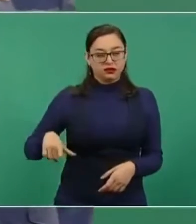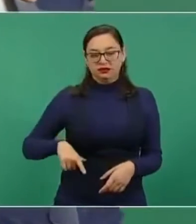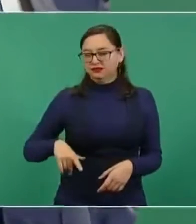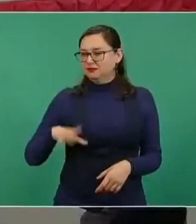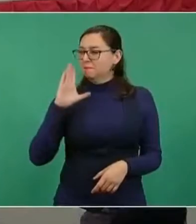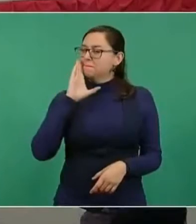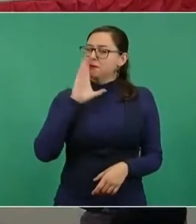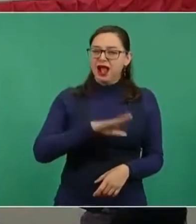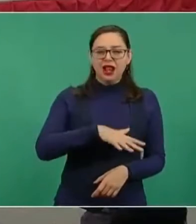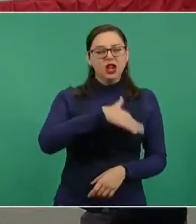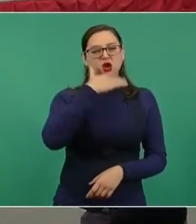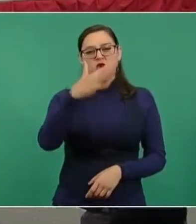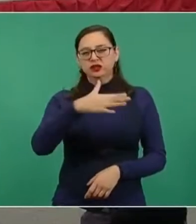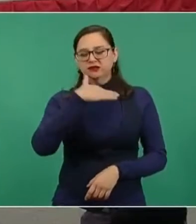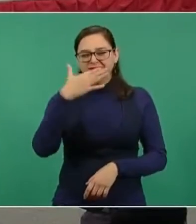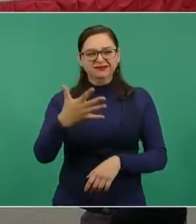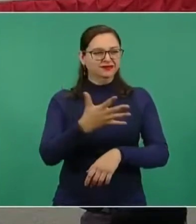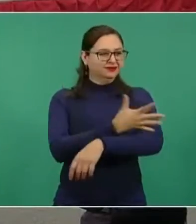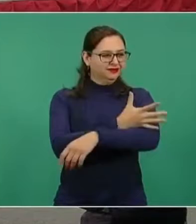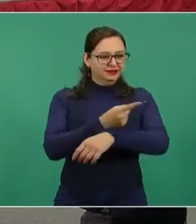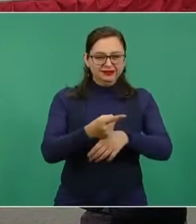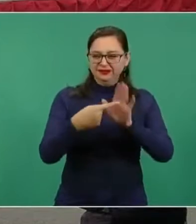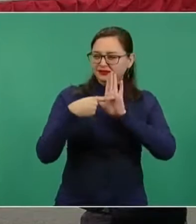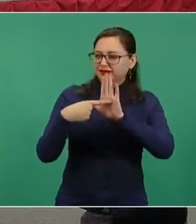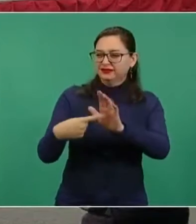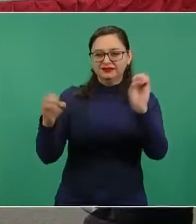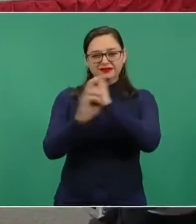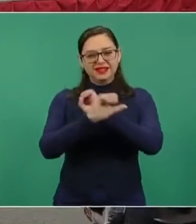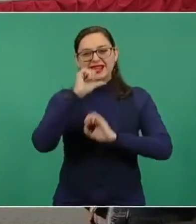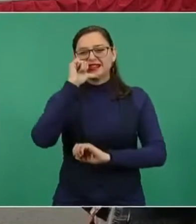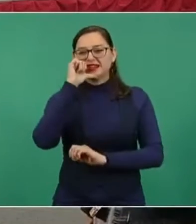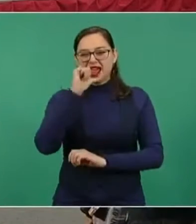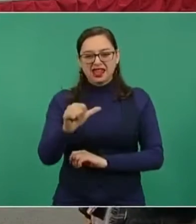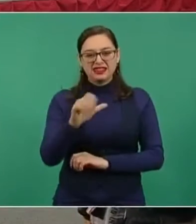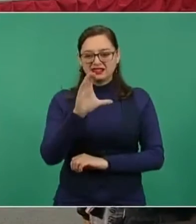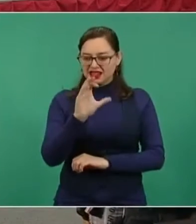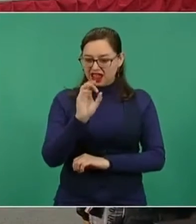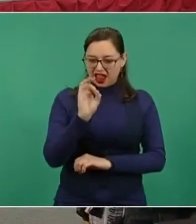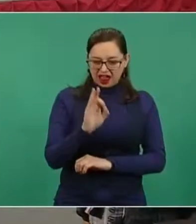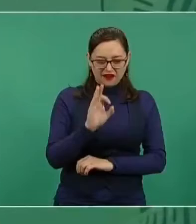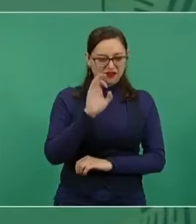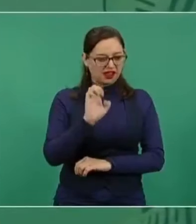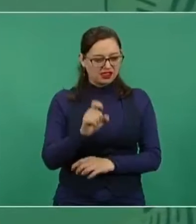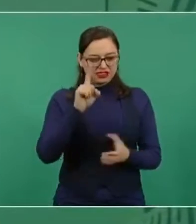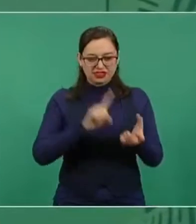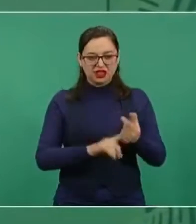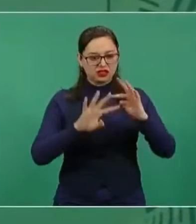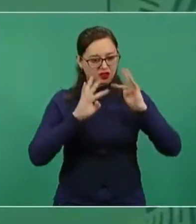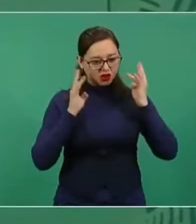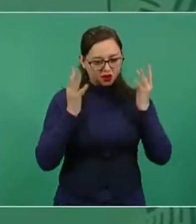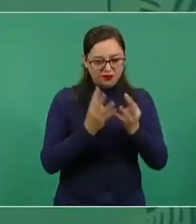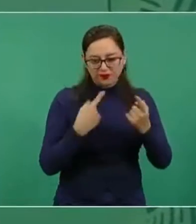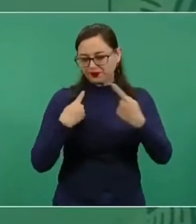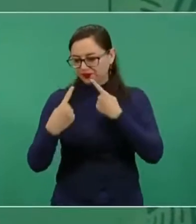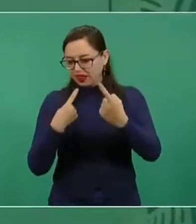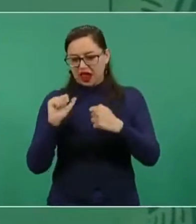siquiera una reunión del Consejo de Administración de la Comisión Federal de Electricidad, otorgaron